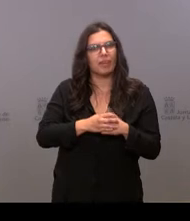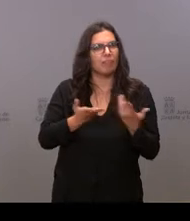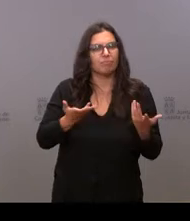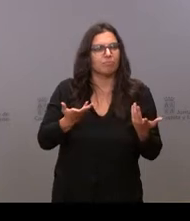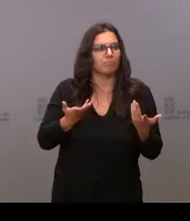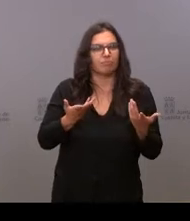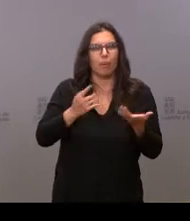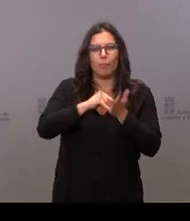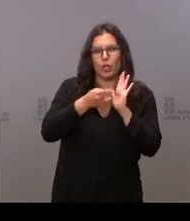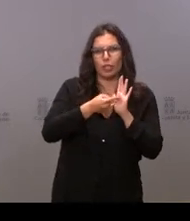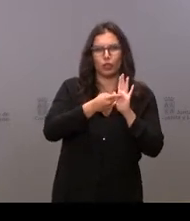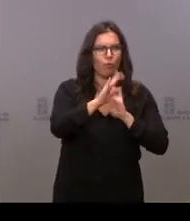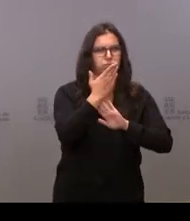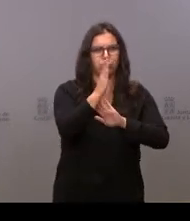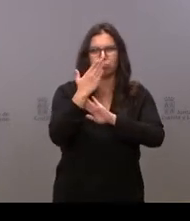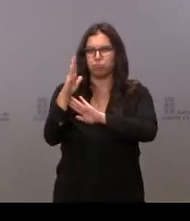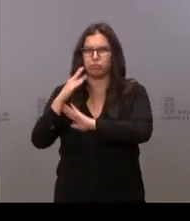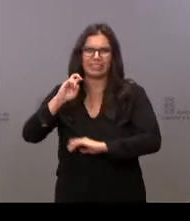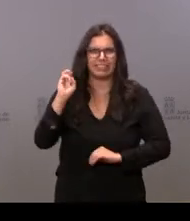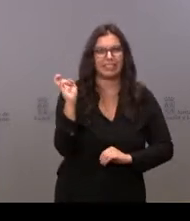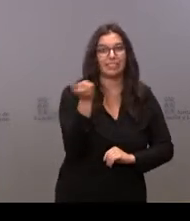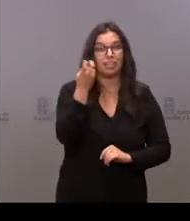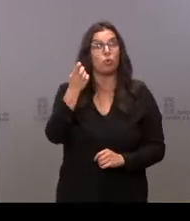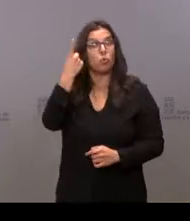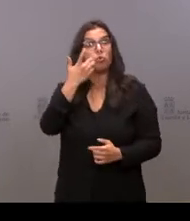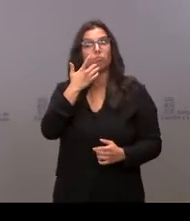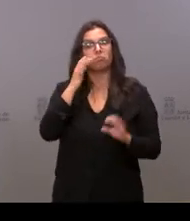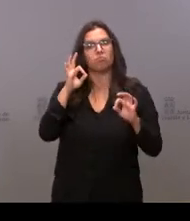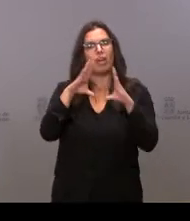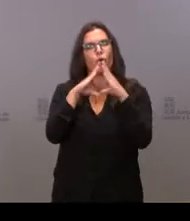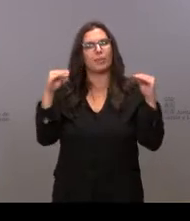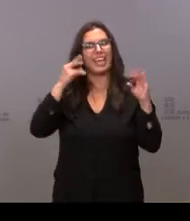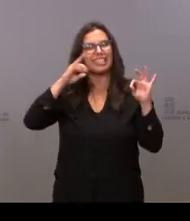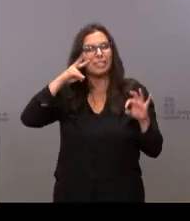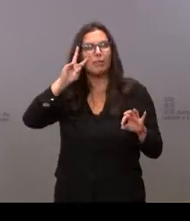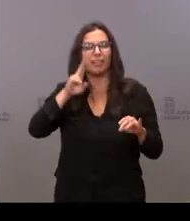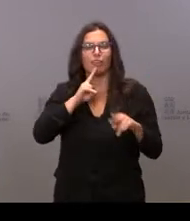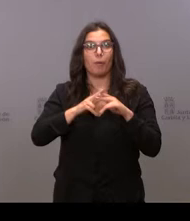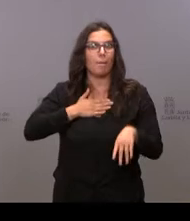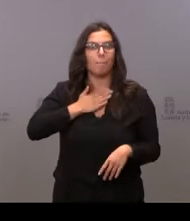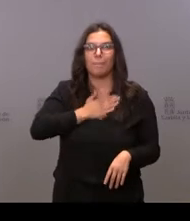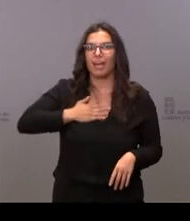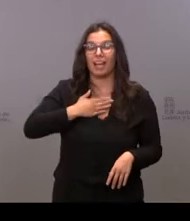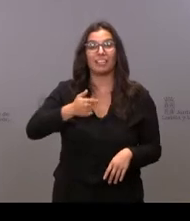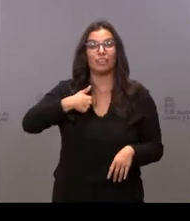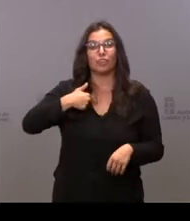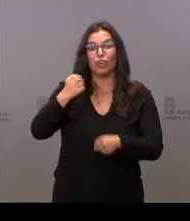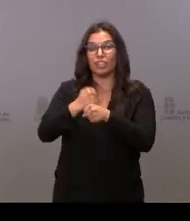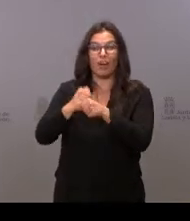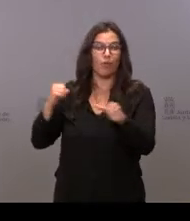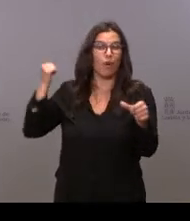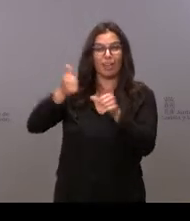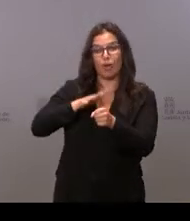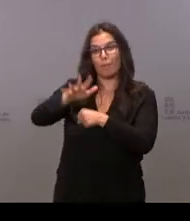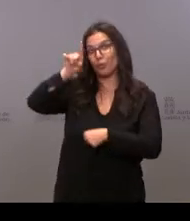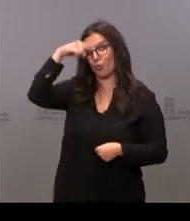cantidad de proyectos y uno de ellos era lo de la Universidad de la Experiencia. Me ha encantado. He trabajado en el mundo de la cultura durante muchísimos años